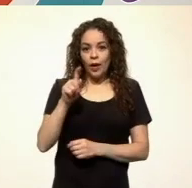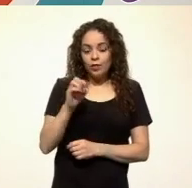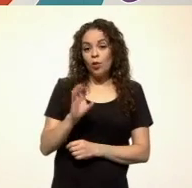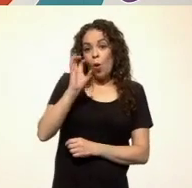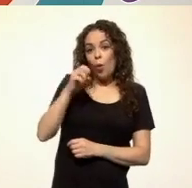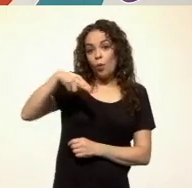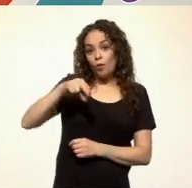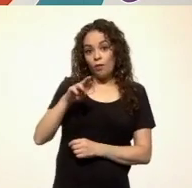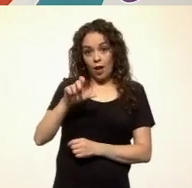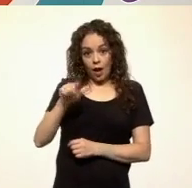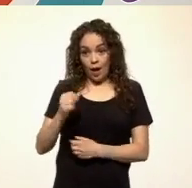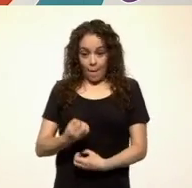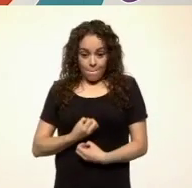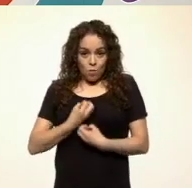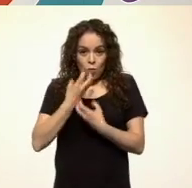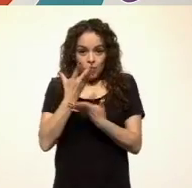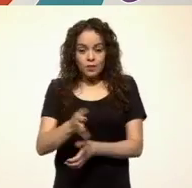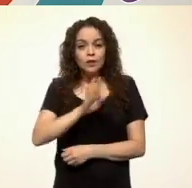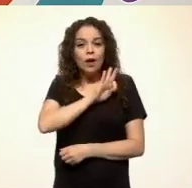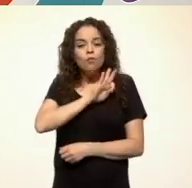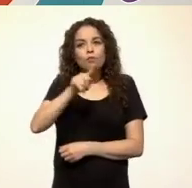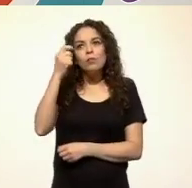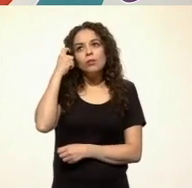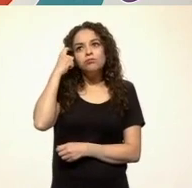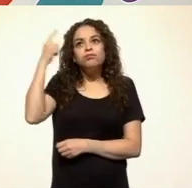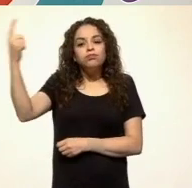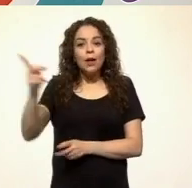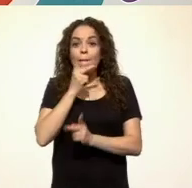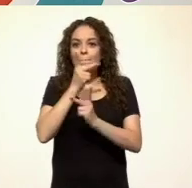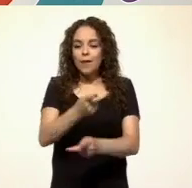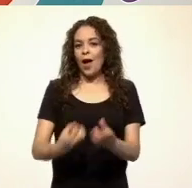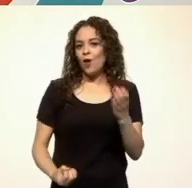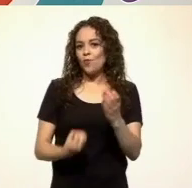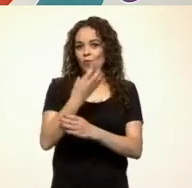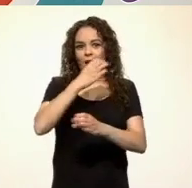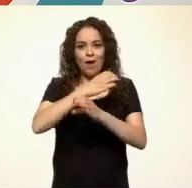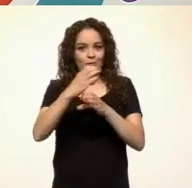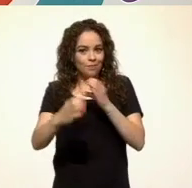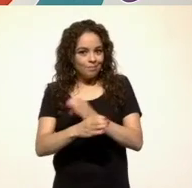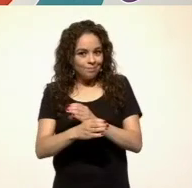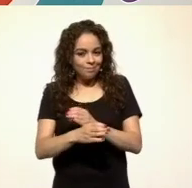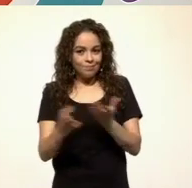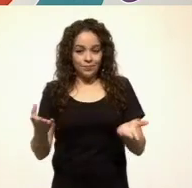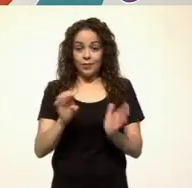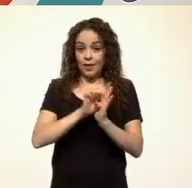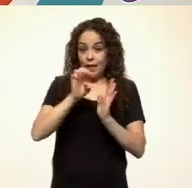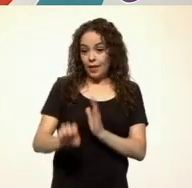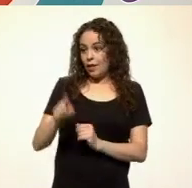novelas. La poesía nos permite crear con las palabras nuevos universos. Como lo hace Juan